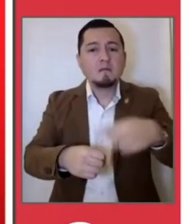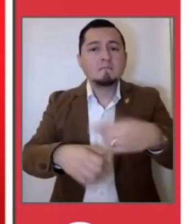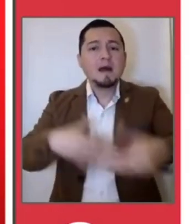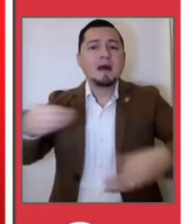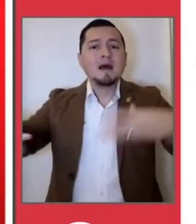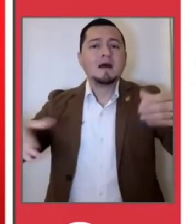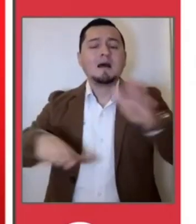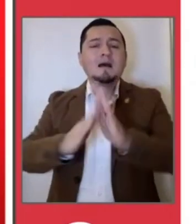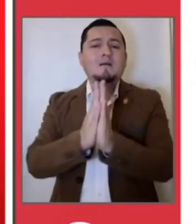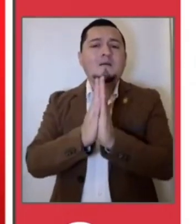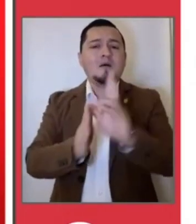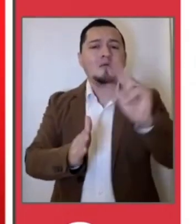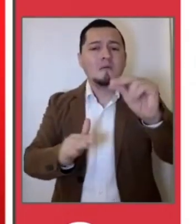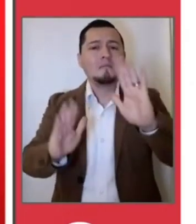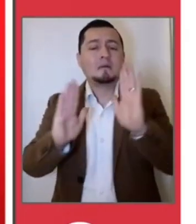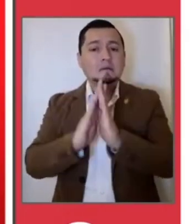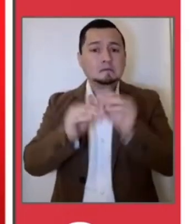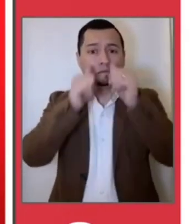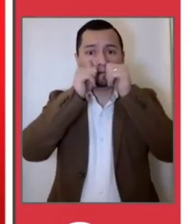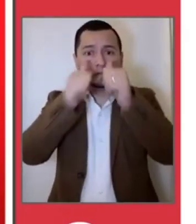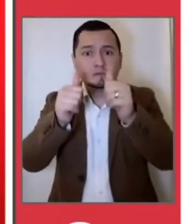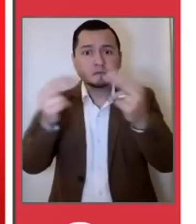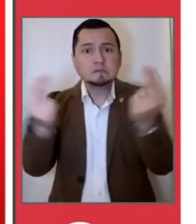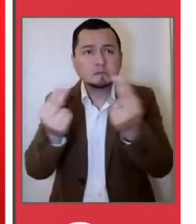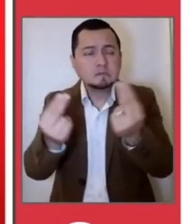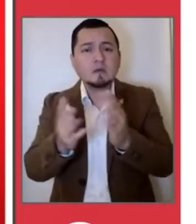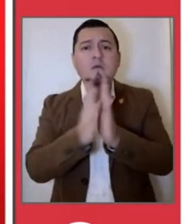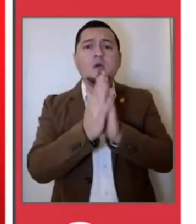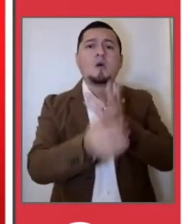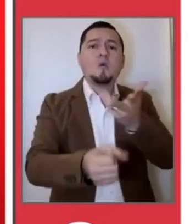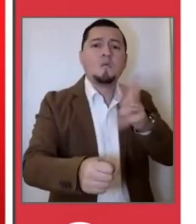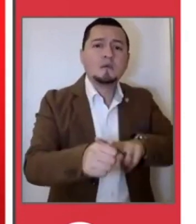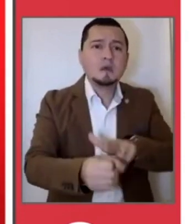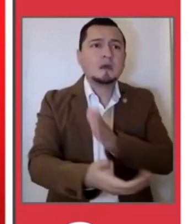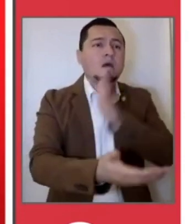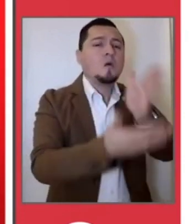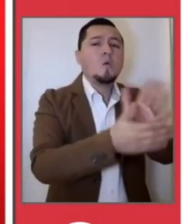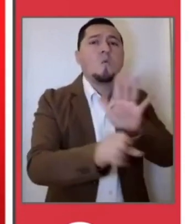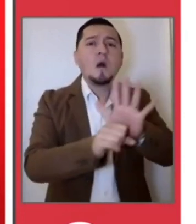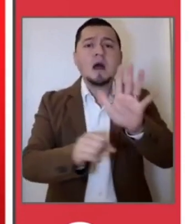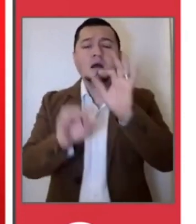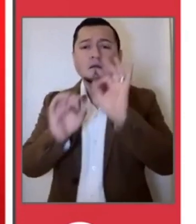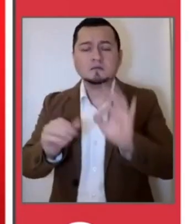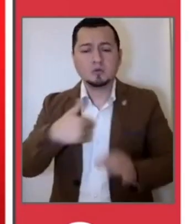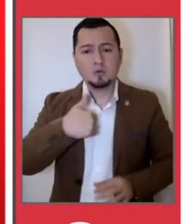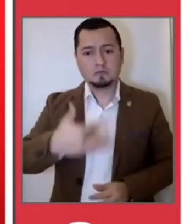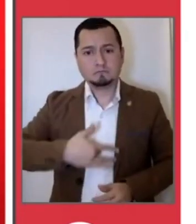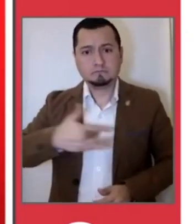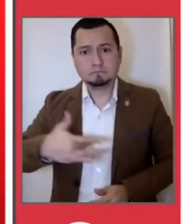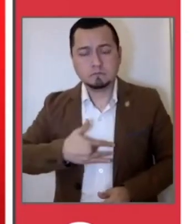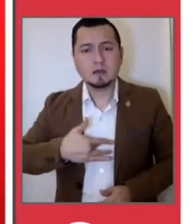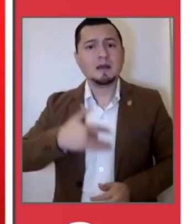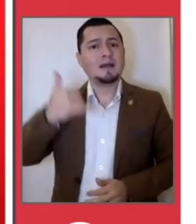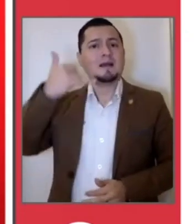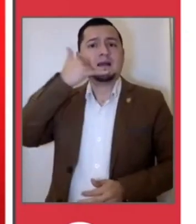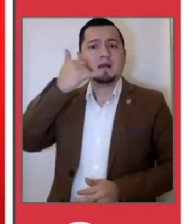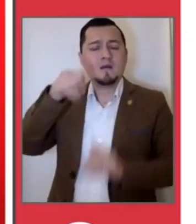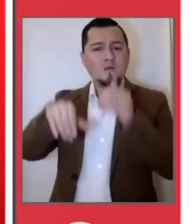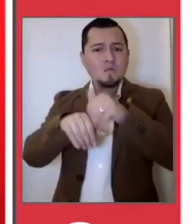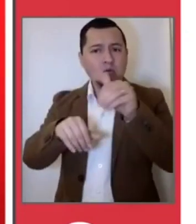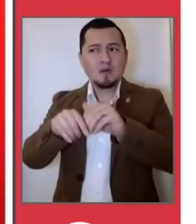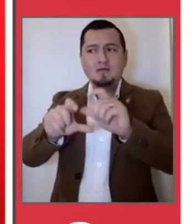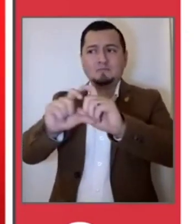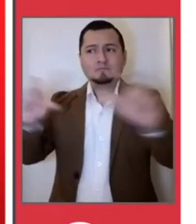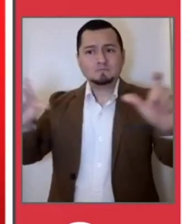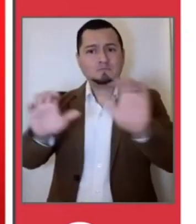avance. Si necesitan atención, por favor, vayan rápido al hospital. Si presenta síntomas, recuerda llamar a la línea COVID, aparecen ahí los